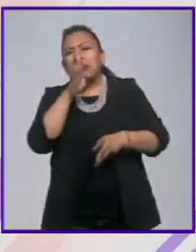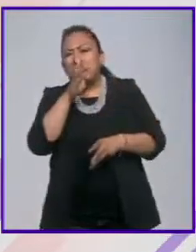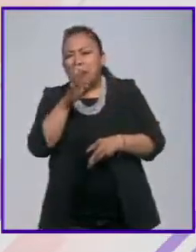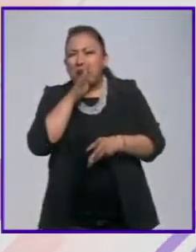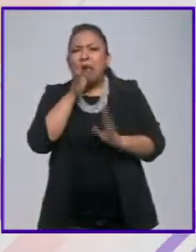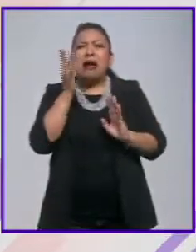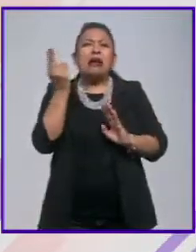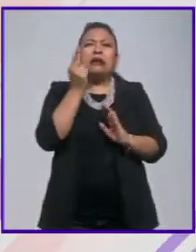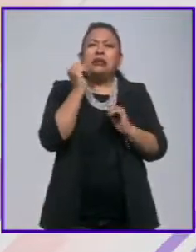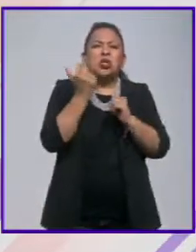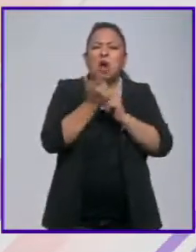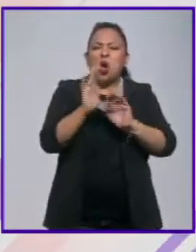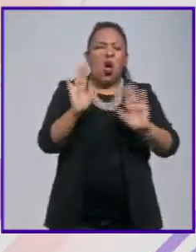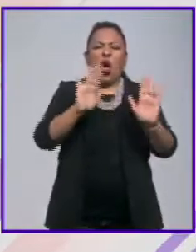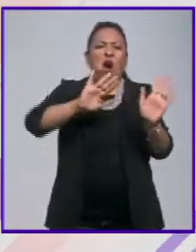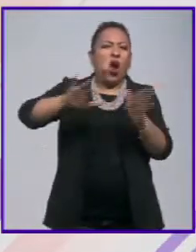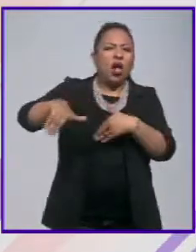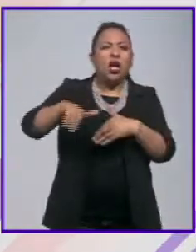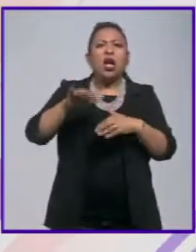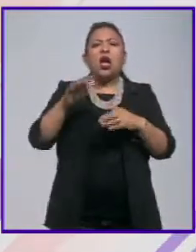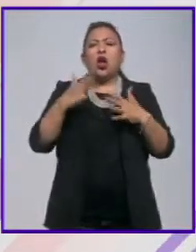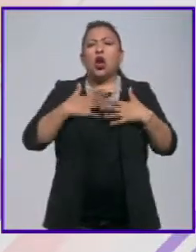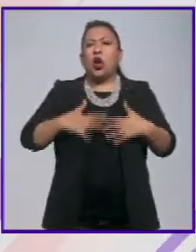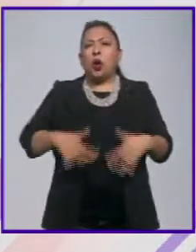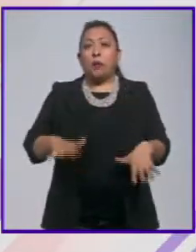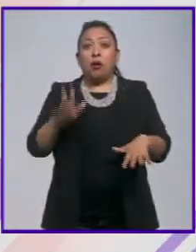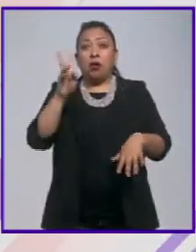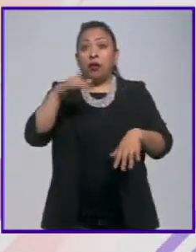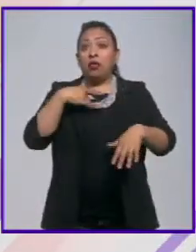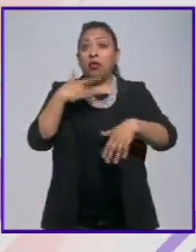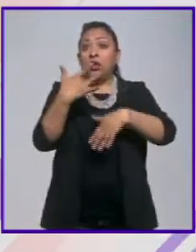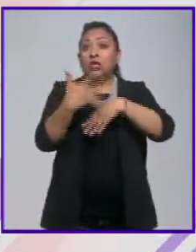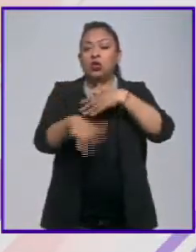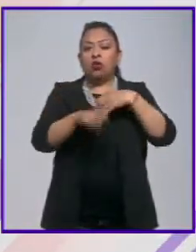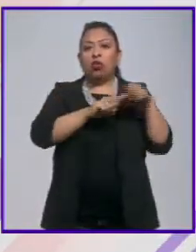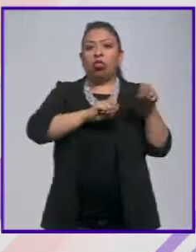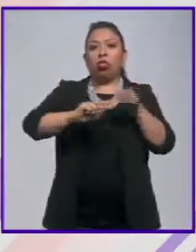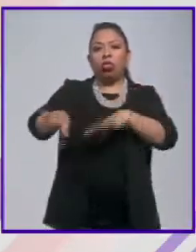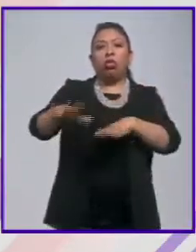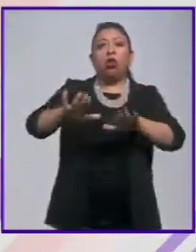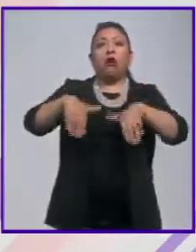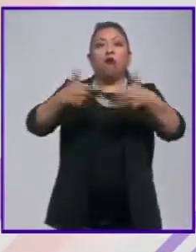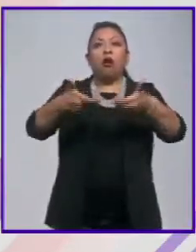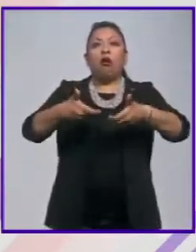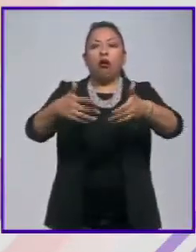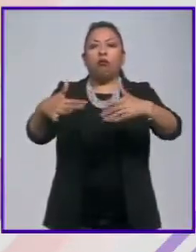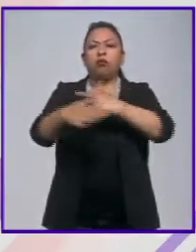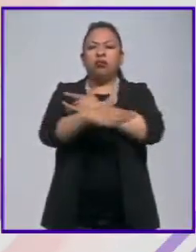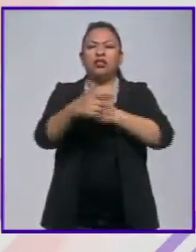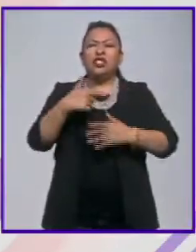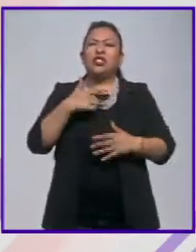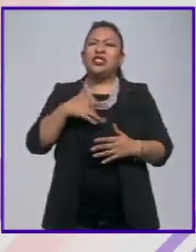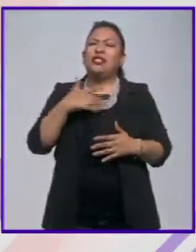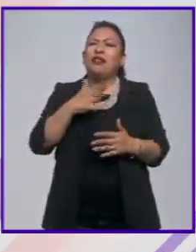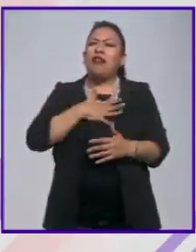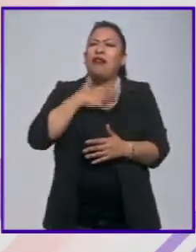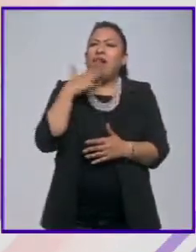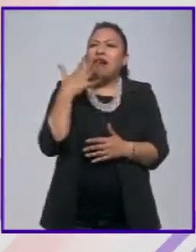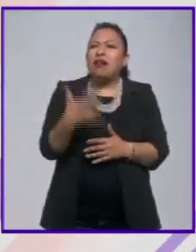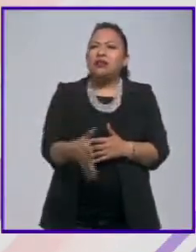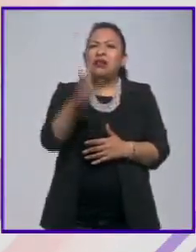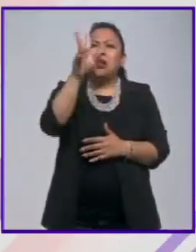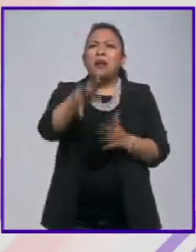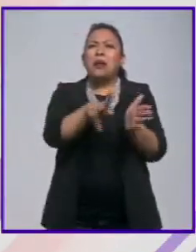si necesito algo, si necesito ropa, porque a me dejaron desnuda tirada en una carretera. Sentí mucho asco del